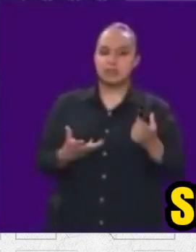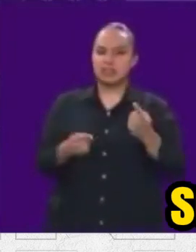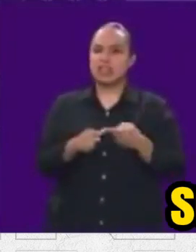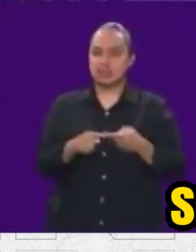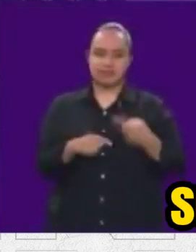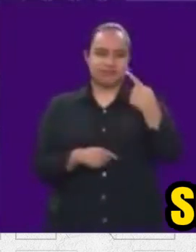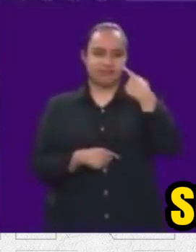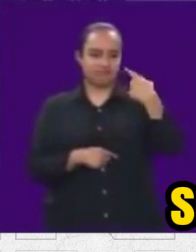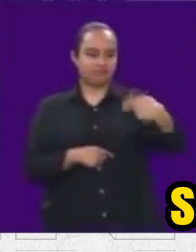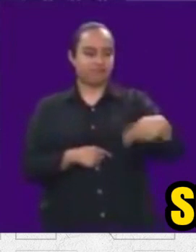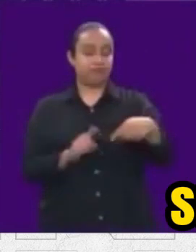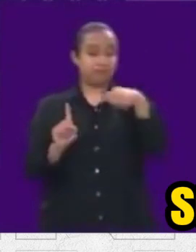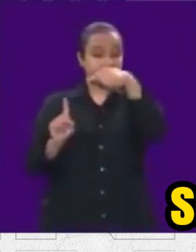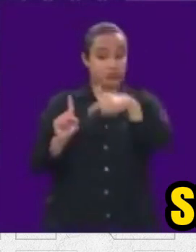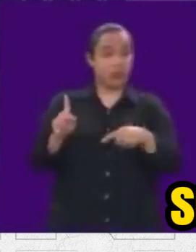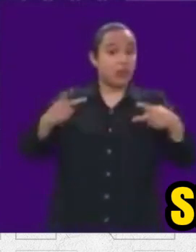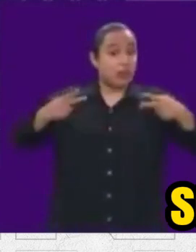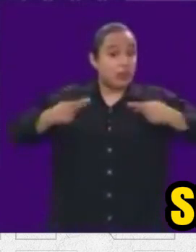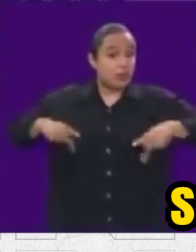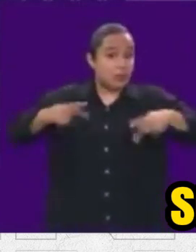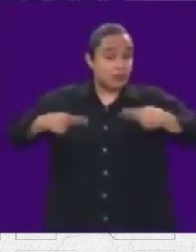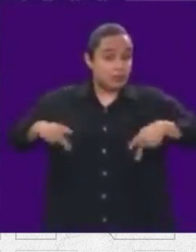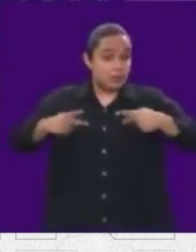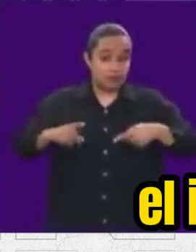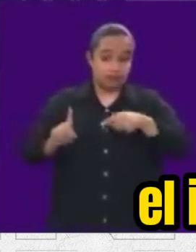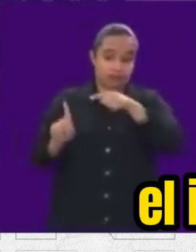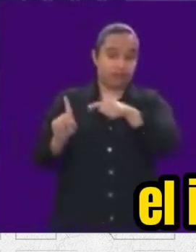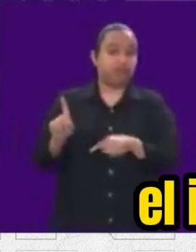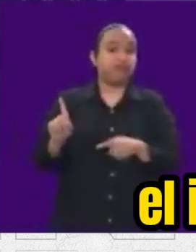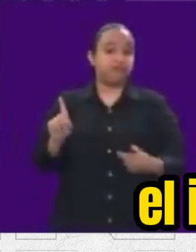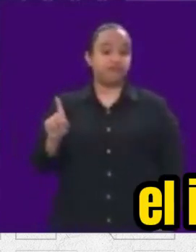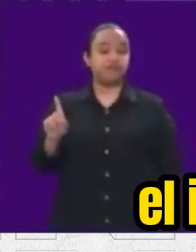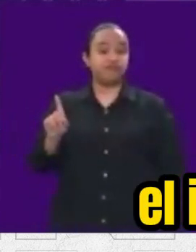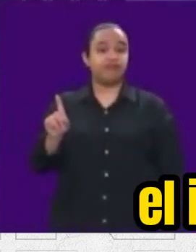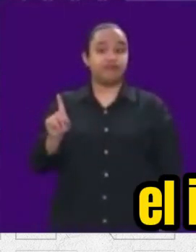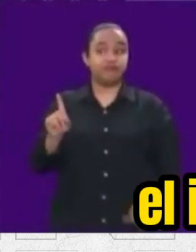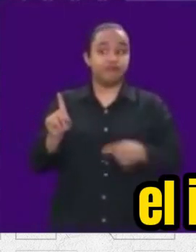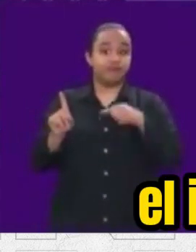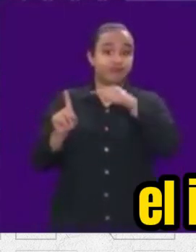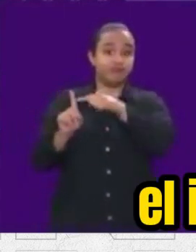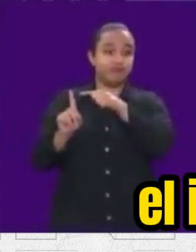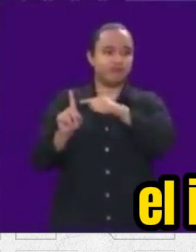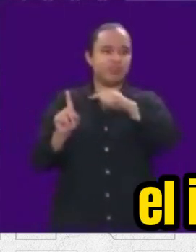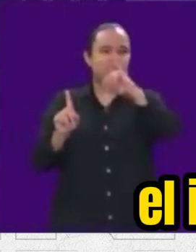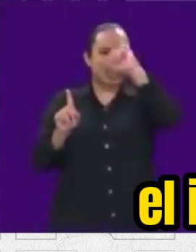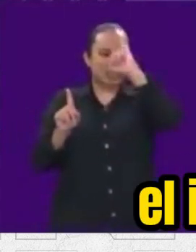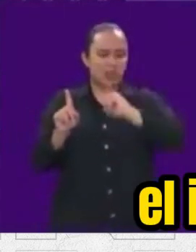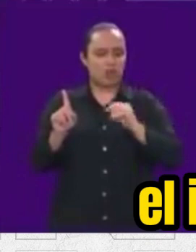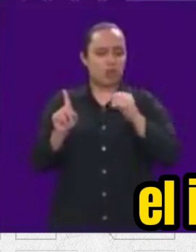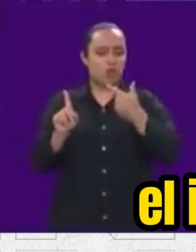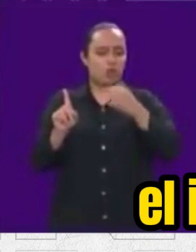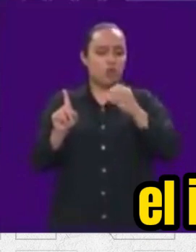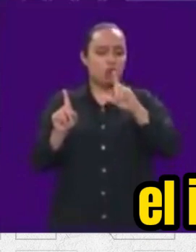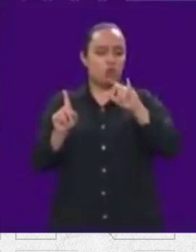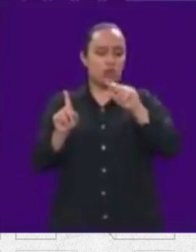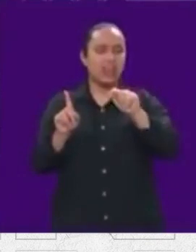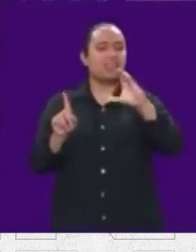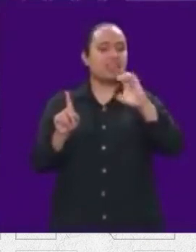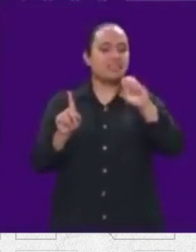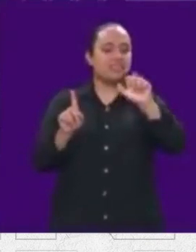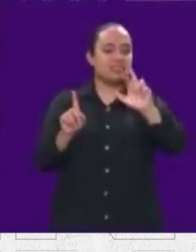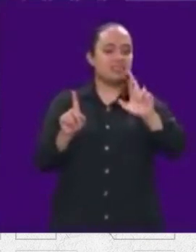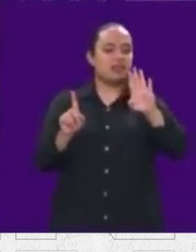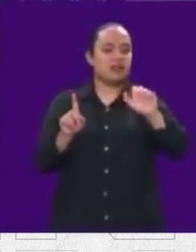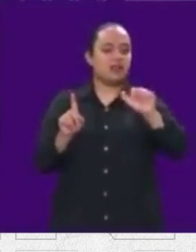de una persona que tiene el indicativo jefe Goliat, César Barrientos